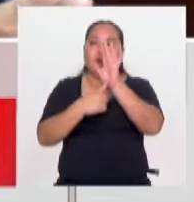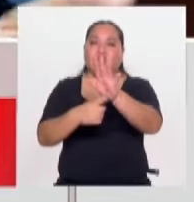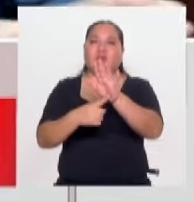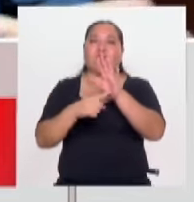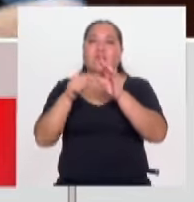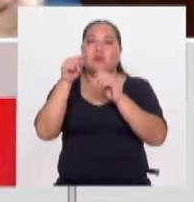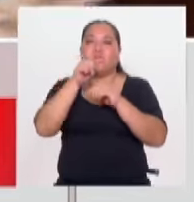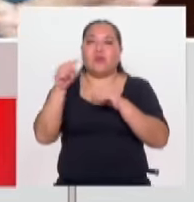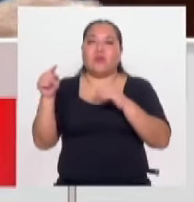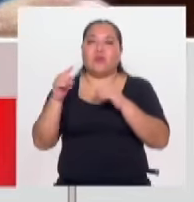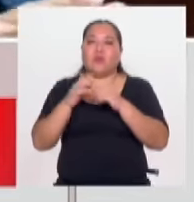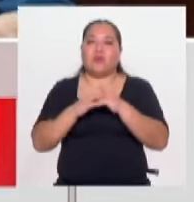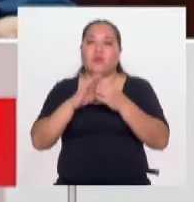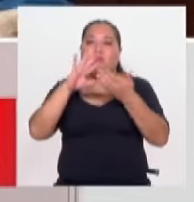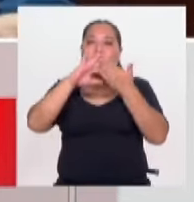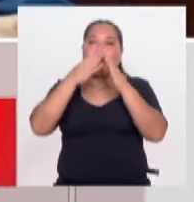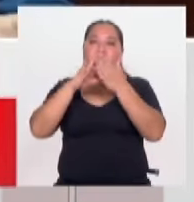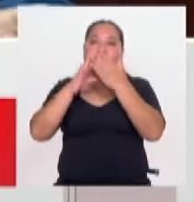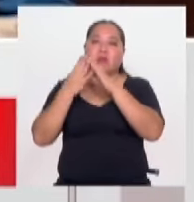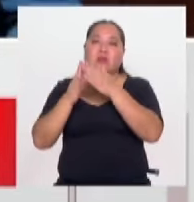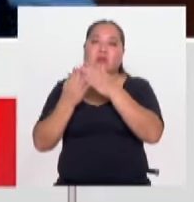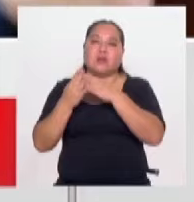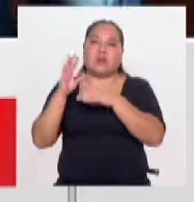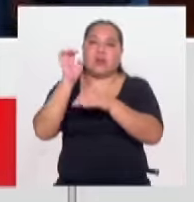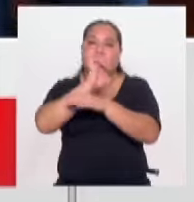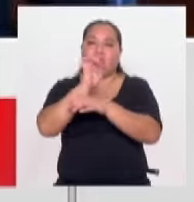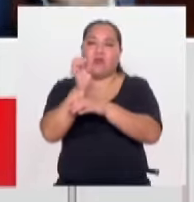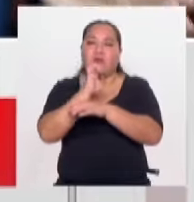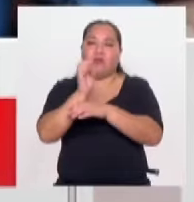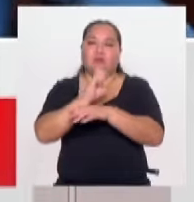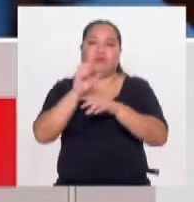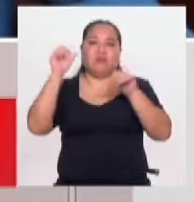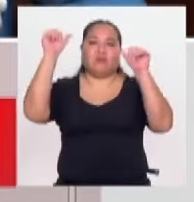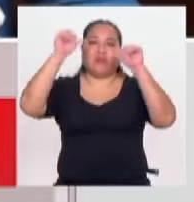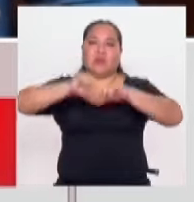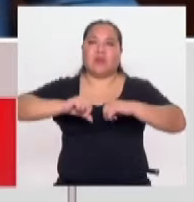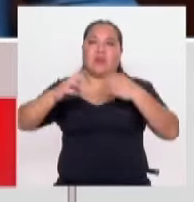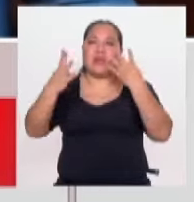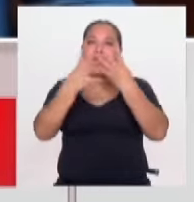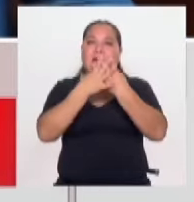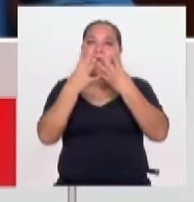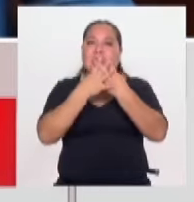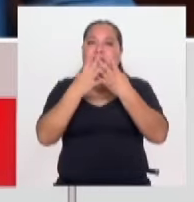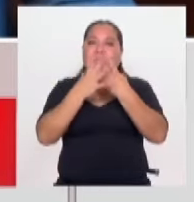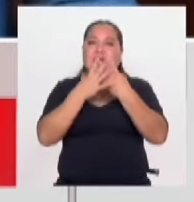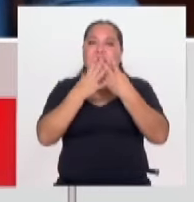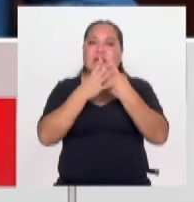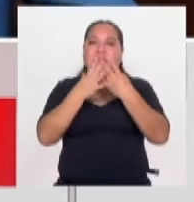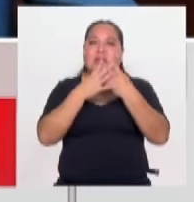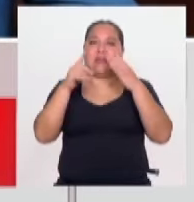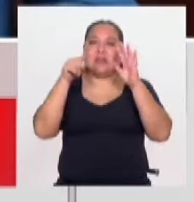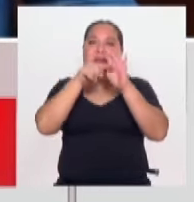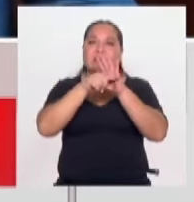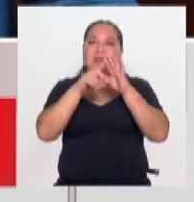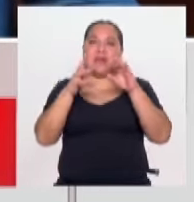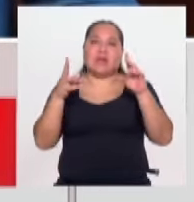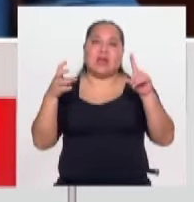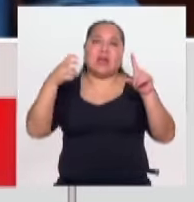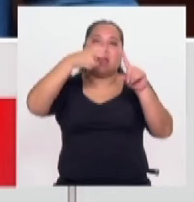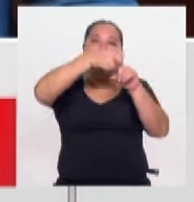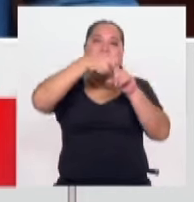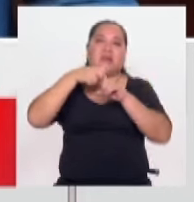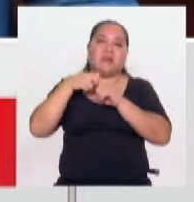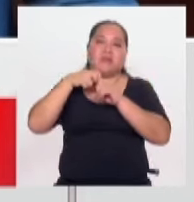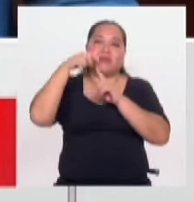población y territorio, bueno, lo que está pasando en Ecuador es horrible, las cárceles han sido capturadas por los sicarios, vecinos,